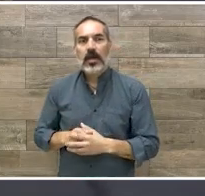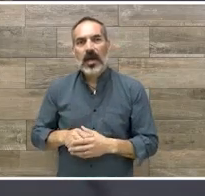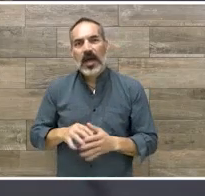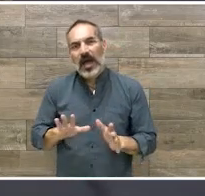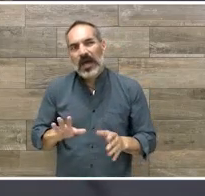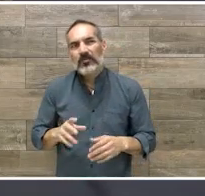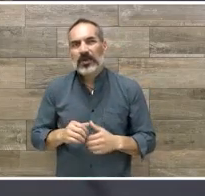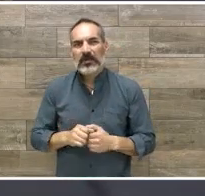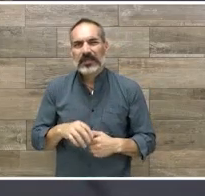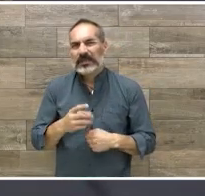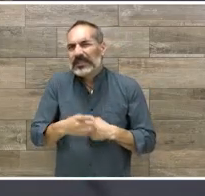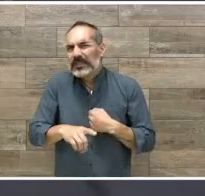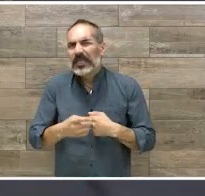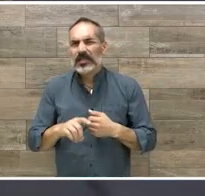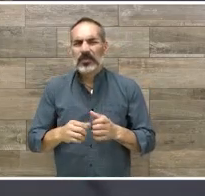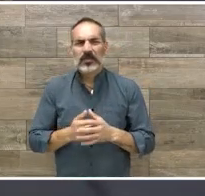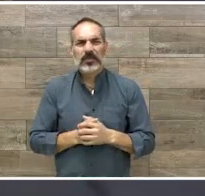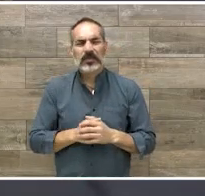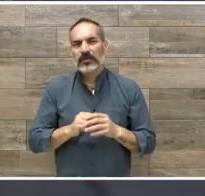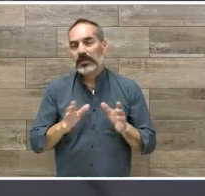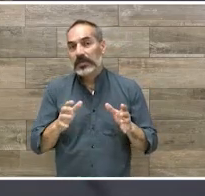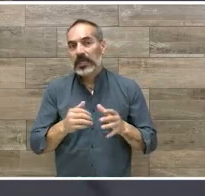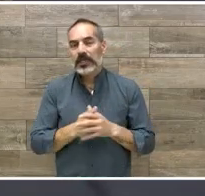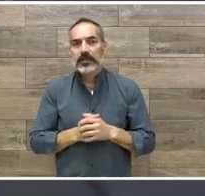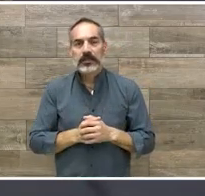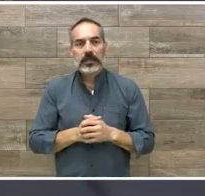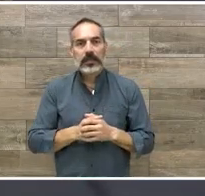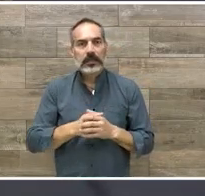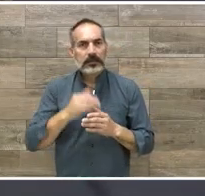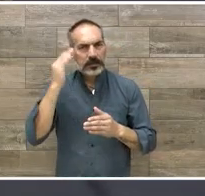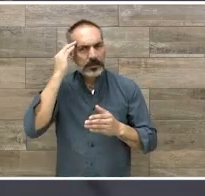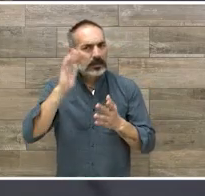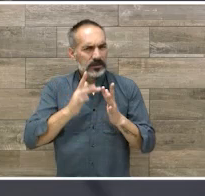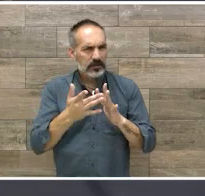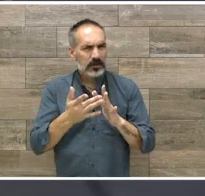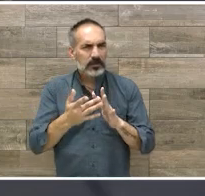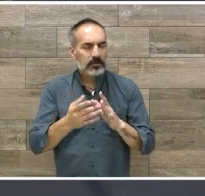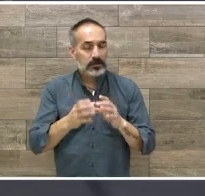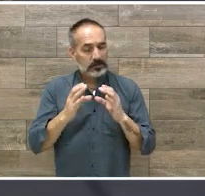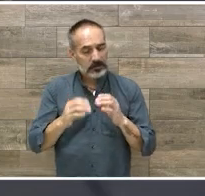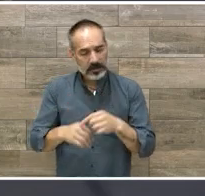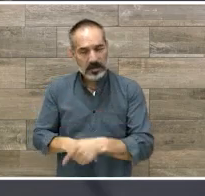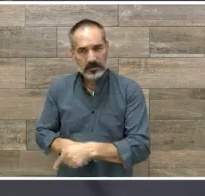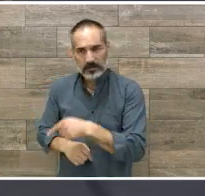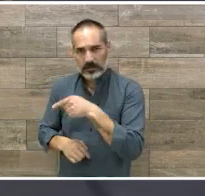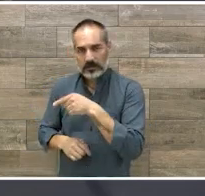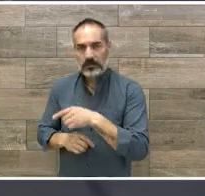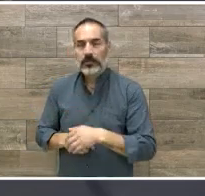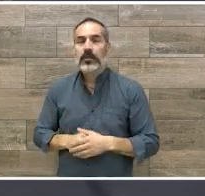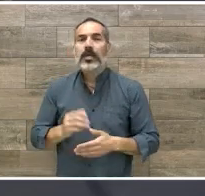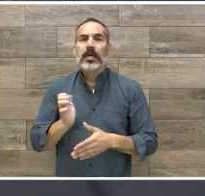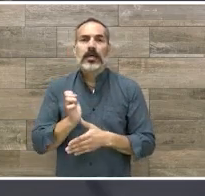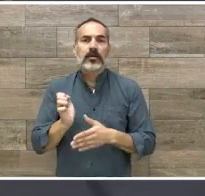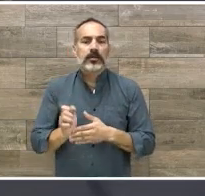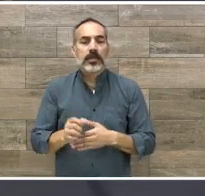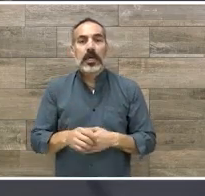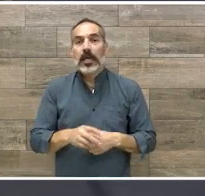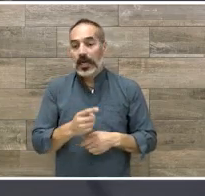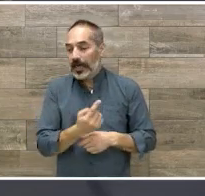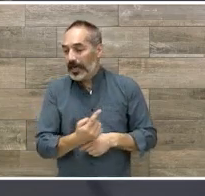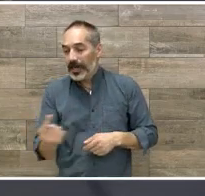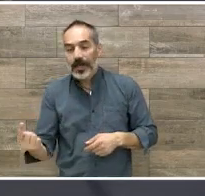otra de las diferencias es que en ambos se necesita una regulación